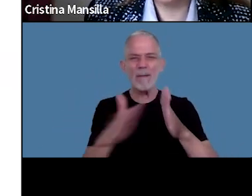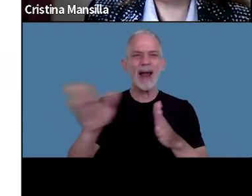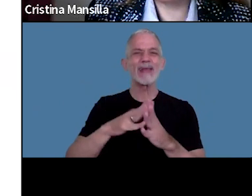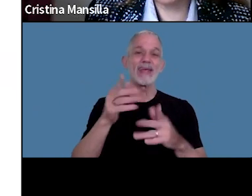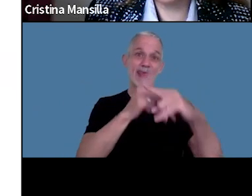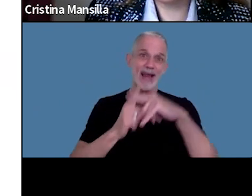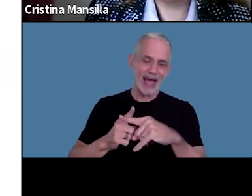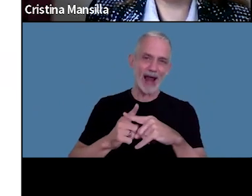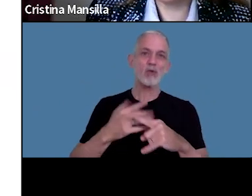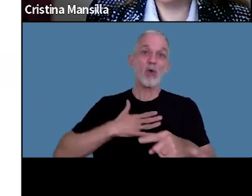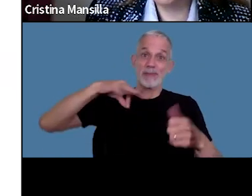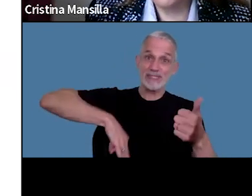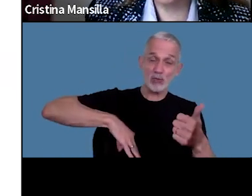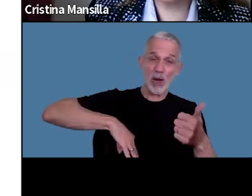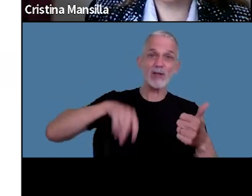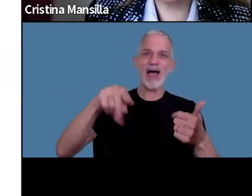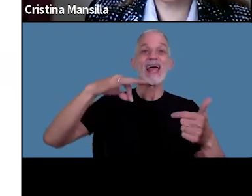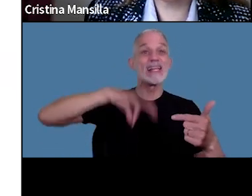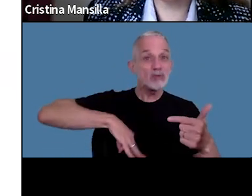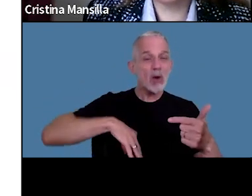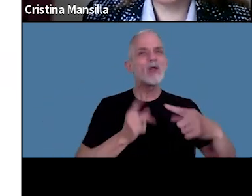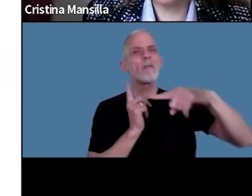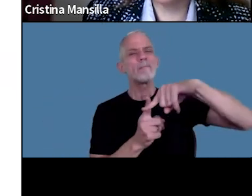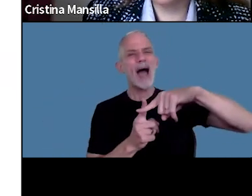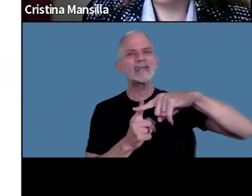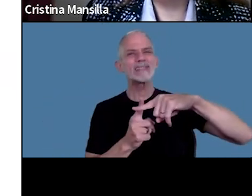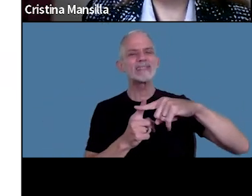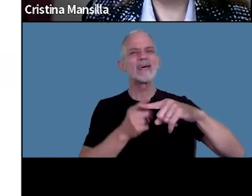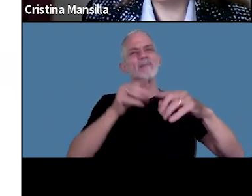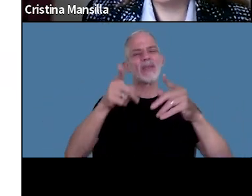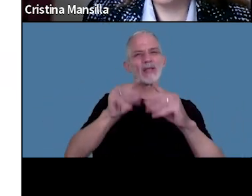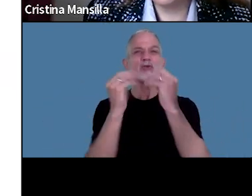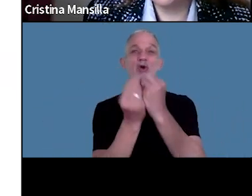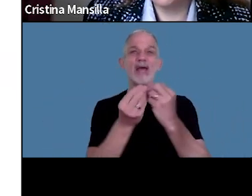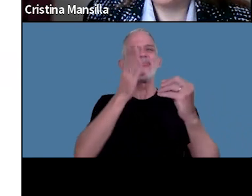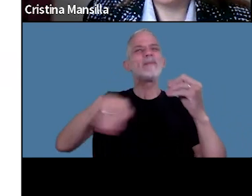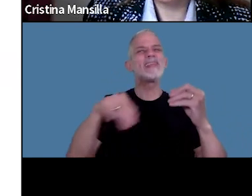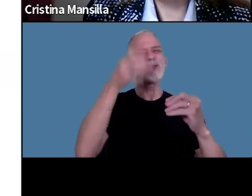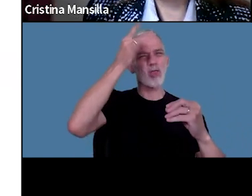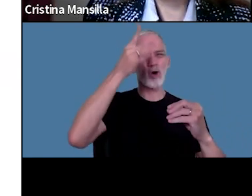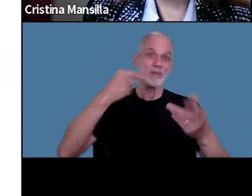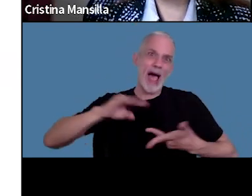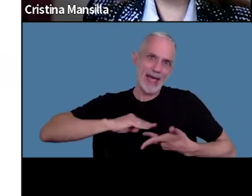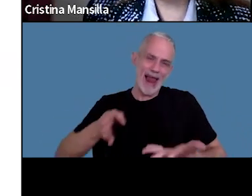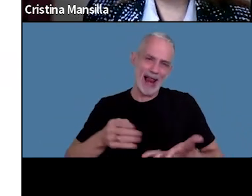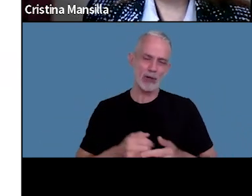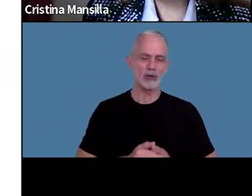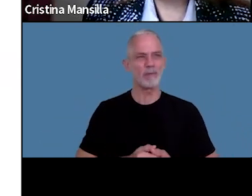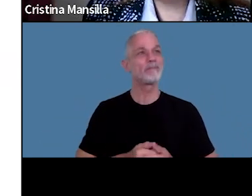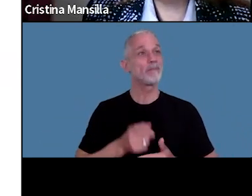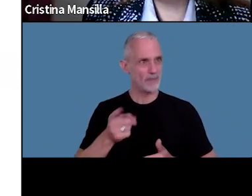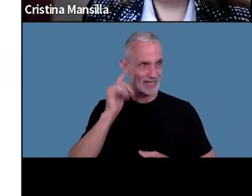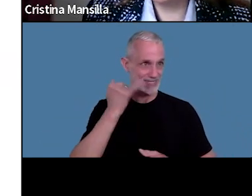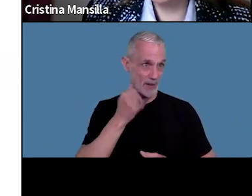cálculo de mi sueldo y donde al sueldo se le agrega la doceava parte de lo que es el aguinaldo con lo cual